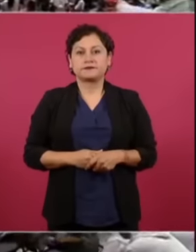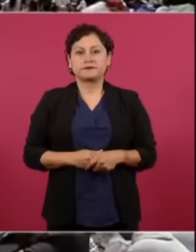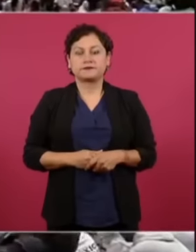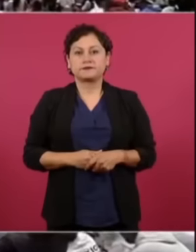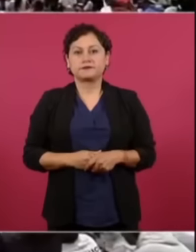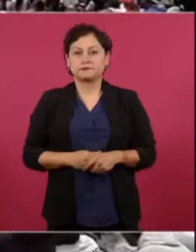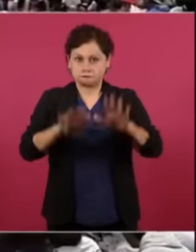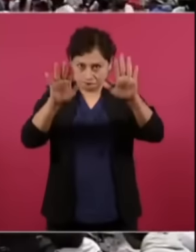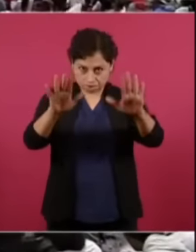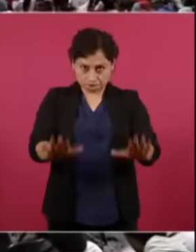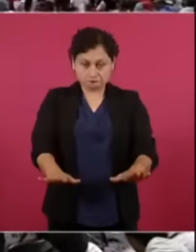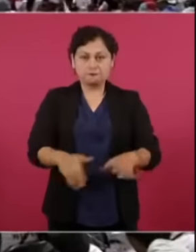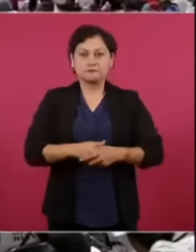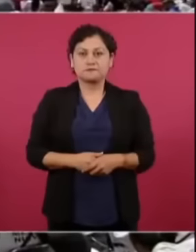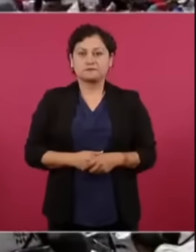bájenla